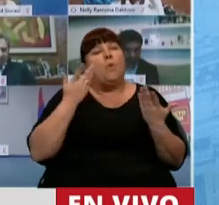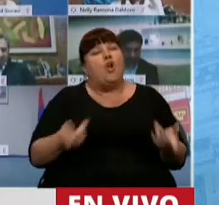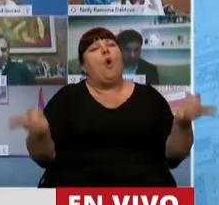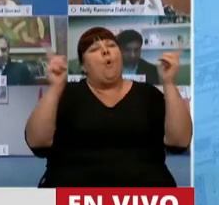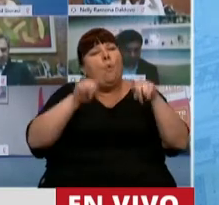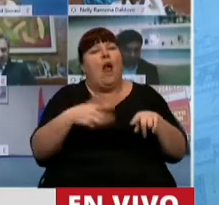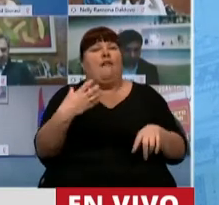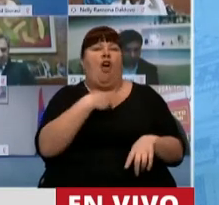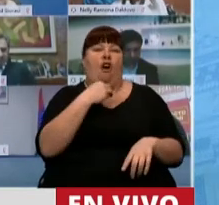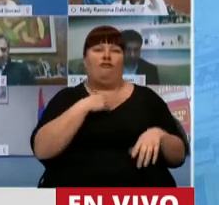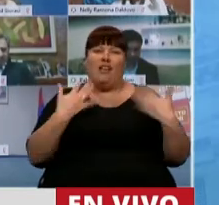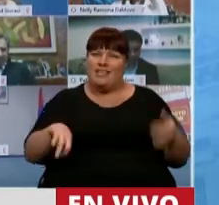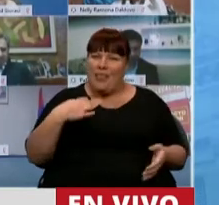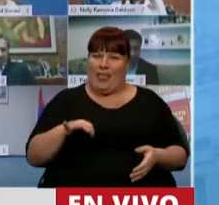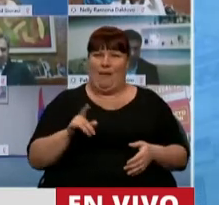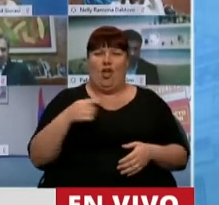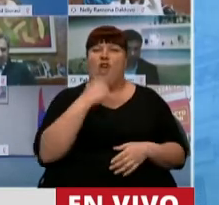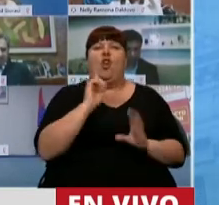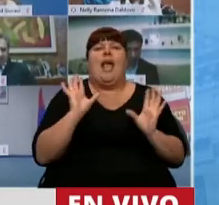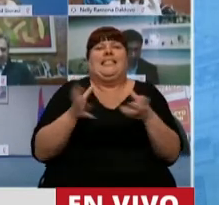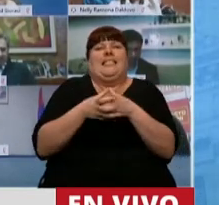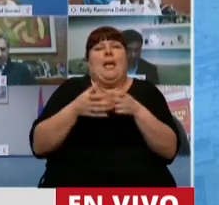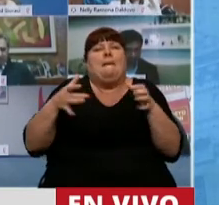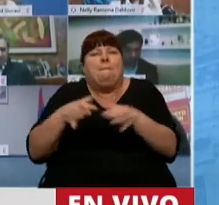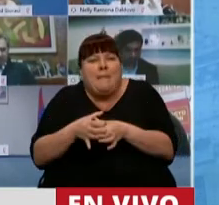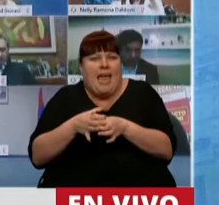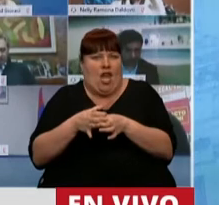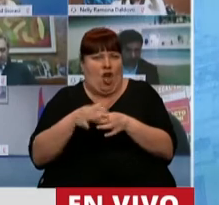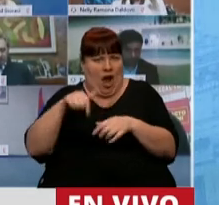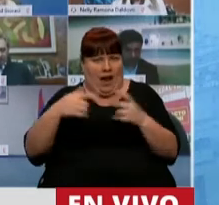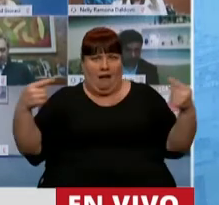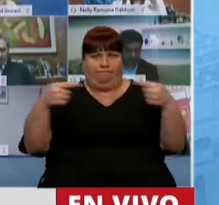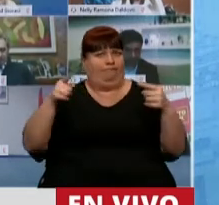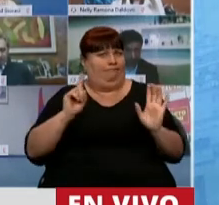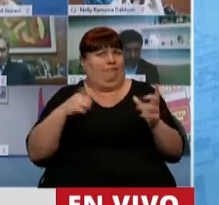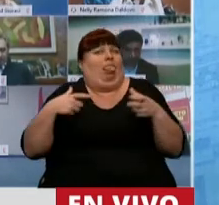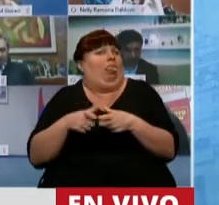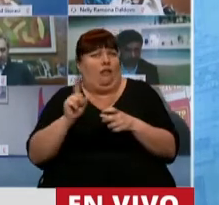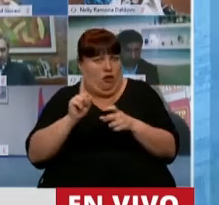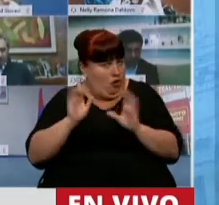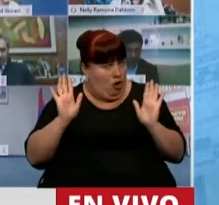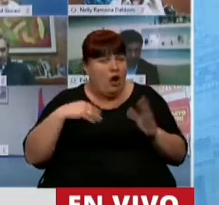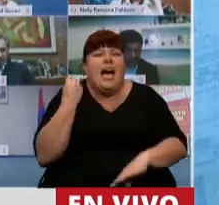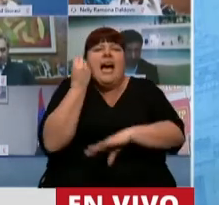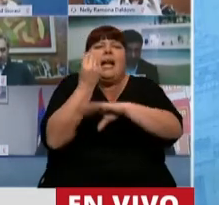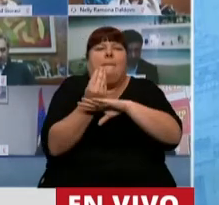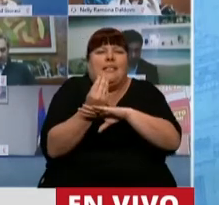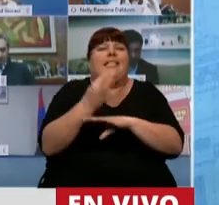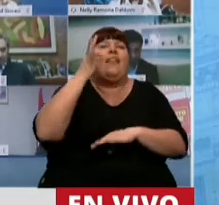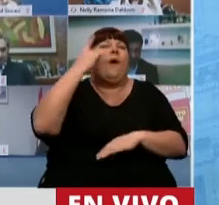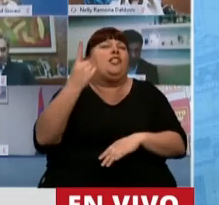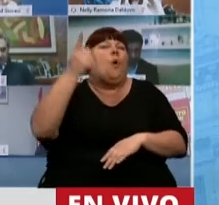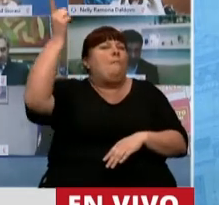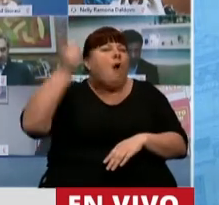recuperemos la confianza. No somos un bloque minoritario el que tiene acá enfrente. Somos representativos del